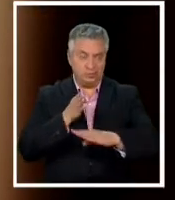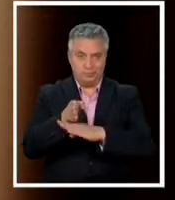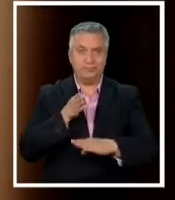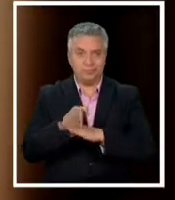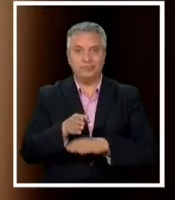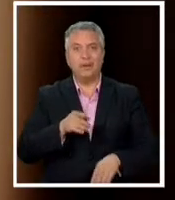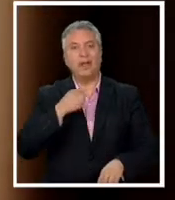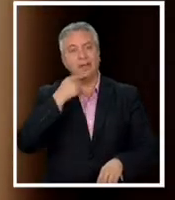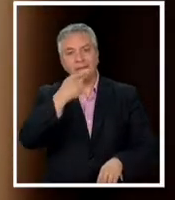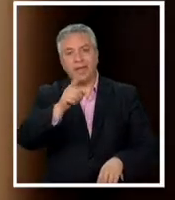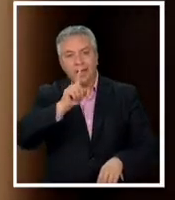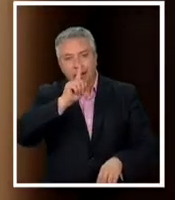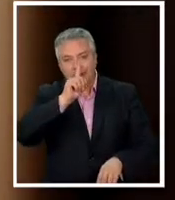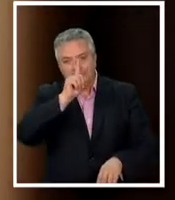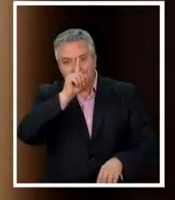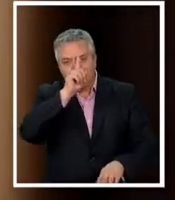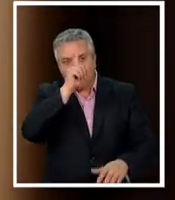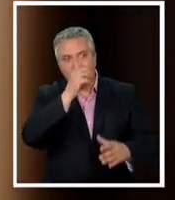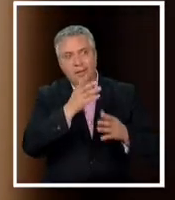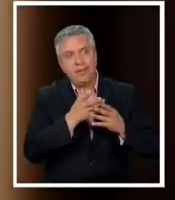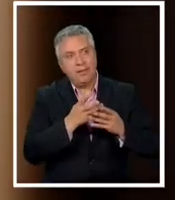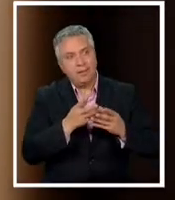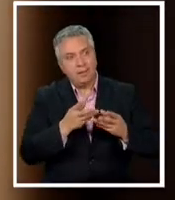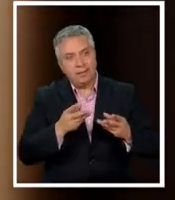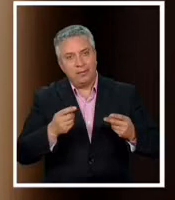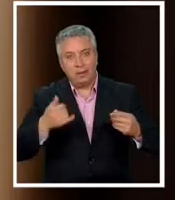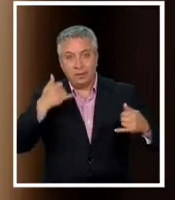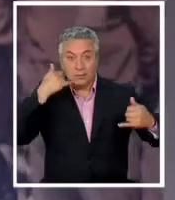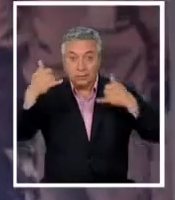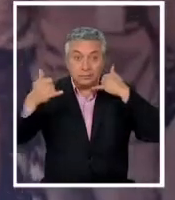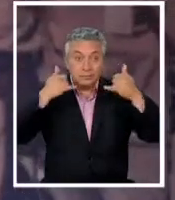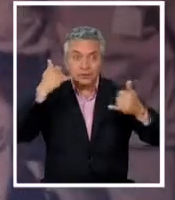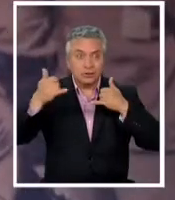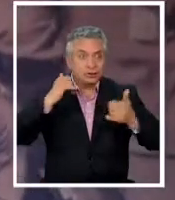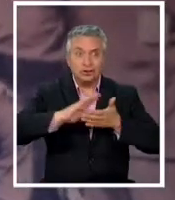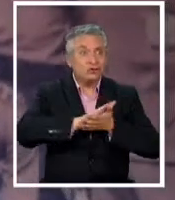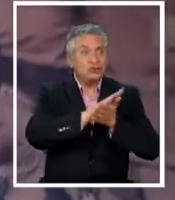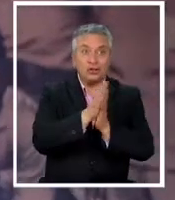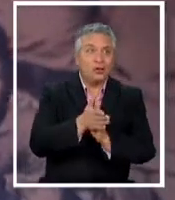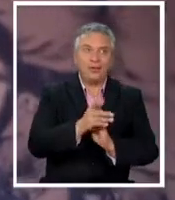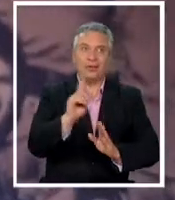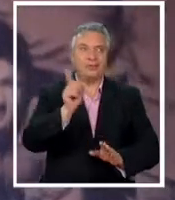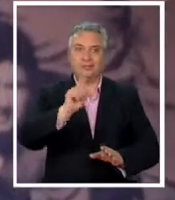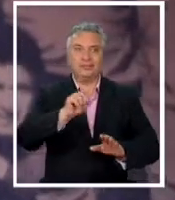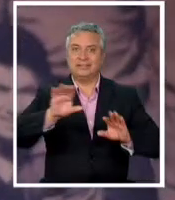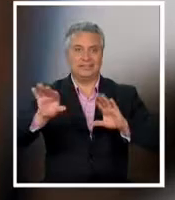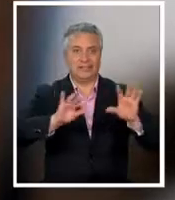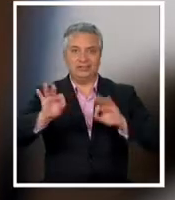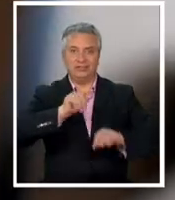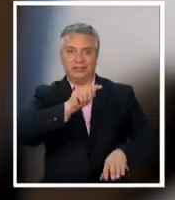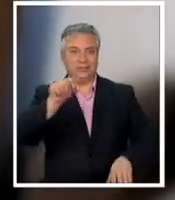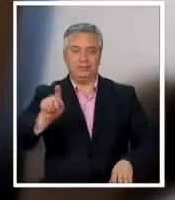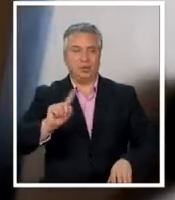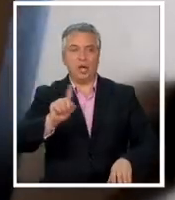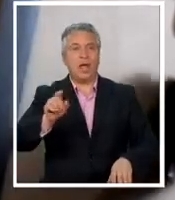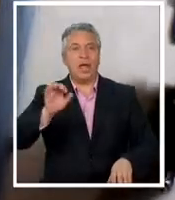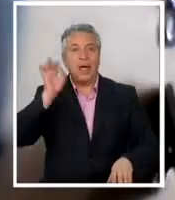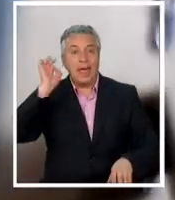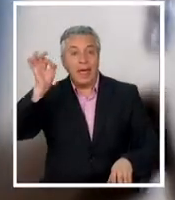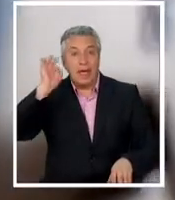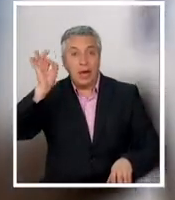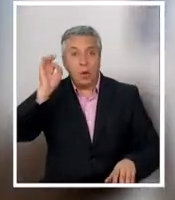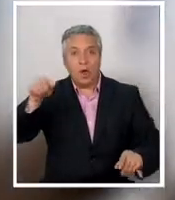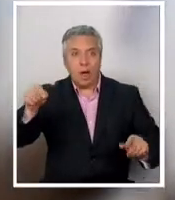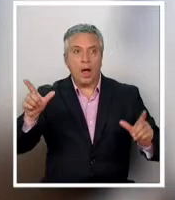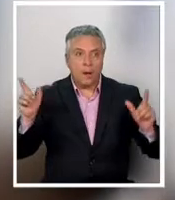tradiciones que de a pocos han ido perdiendo las llamadas ya no son a todos los que formaron parte de esa selección y las reuniones cada vez